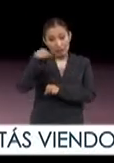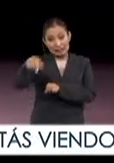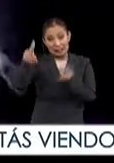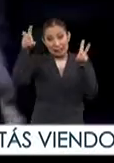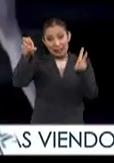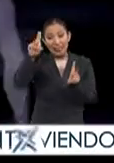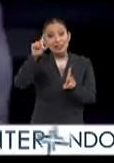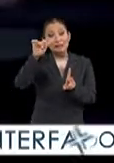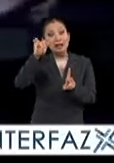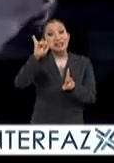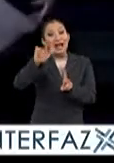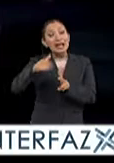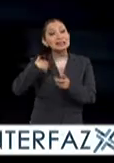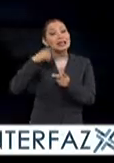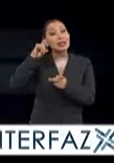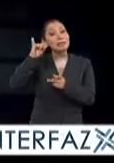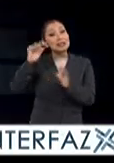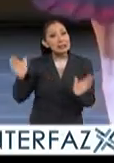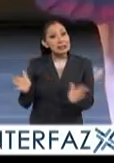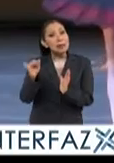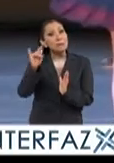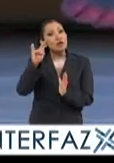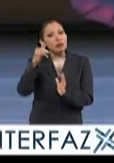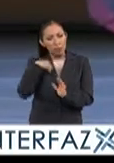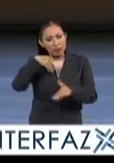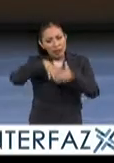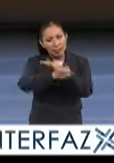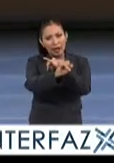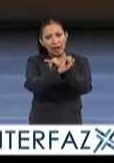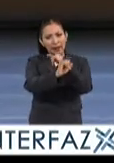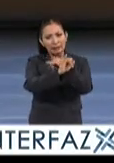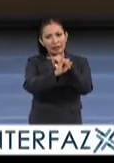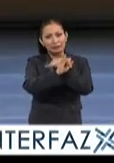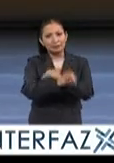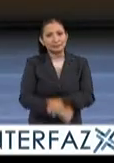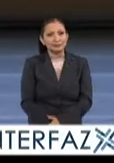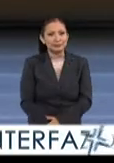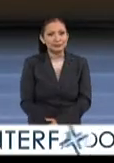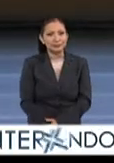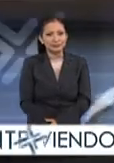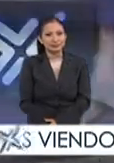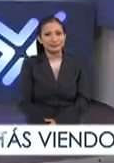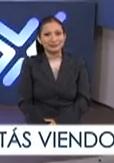sobre Despertares y Despertares Impulsa puedes ingresar a su página web